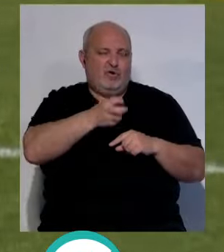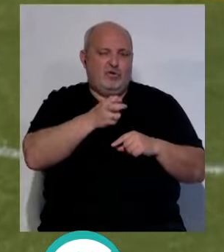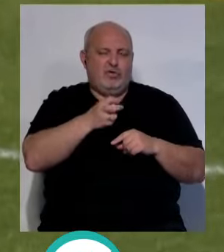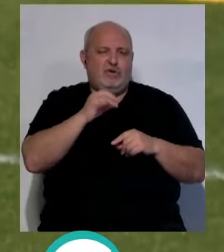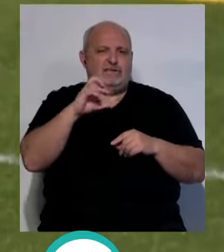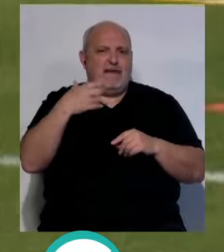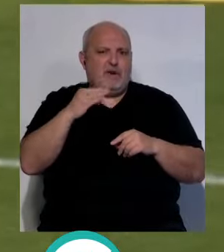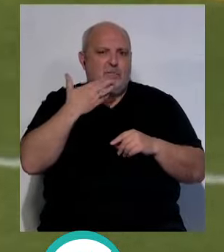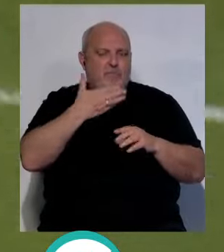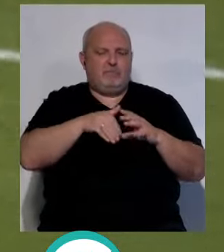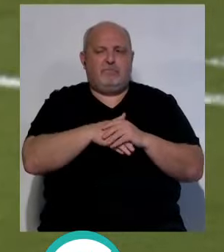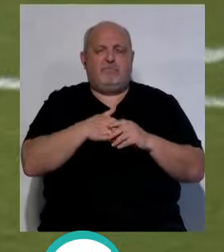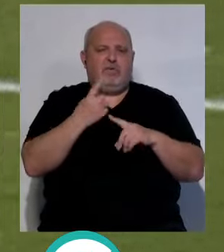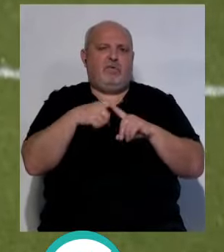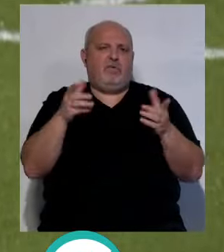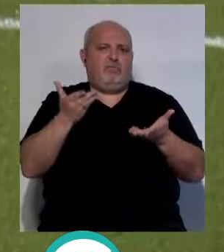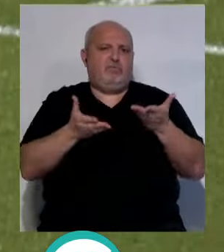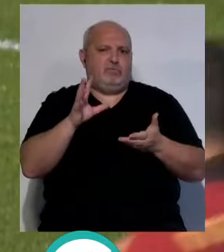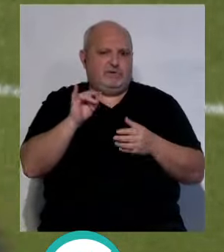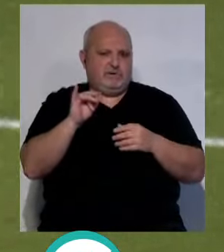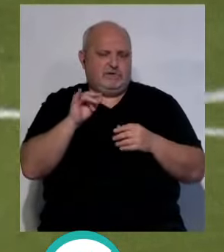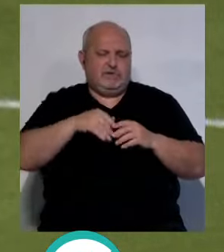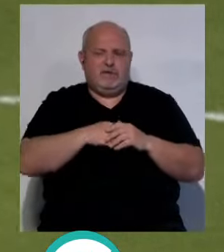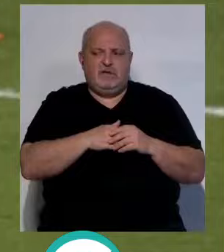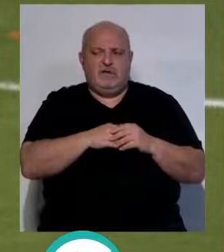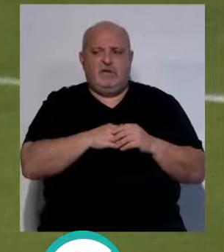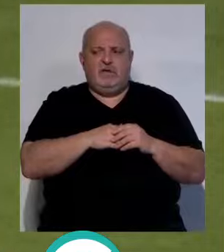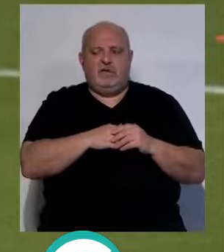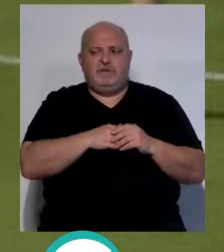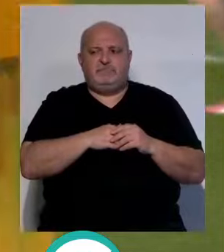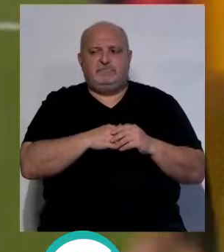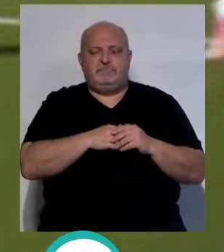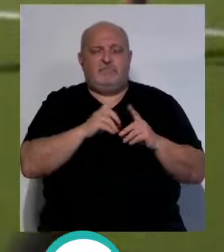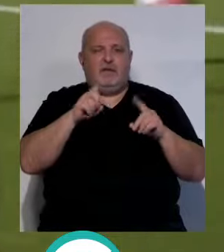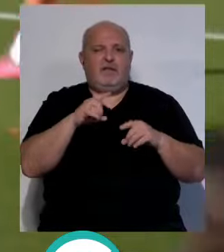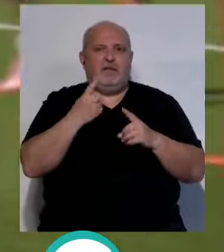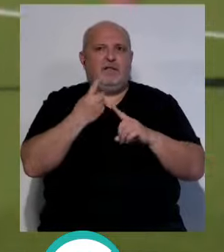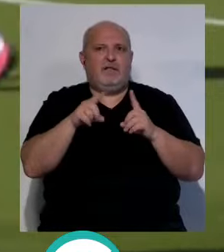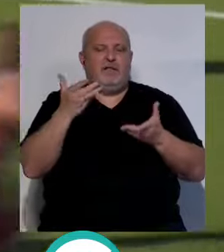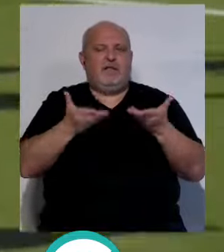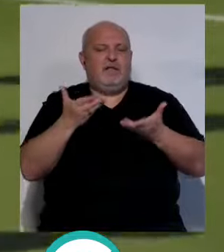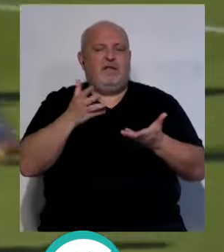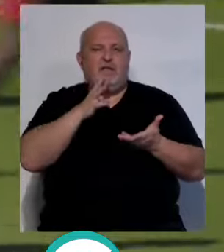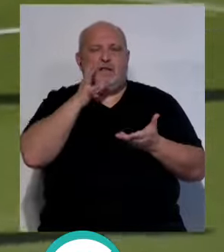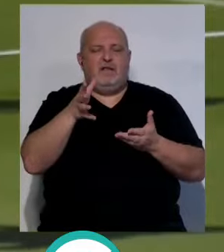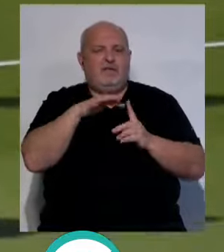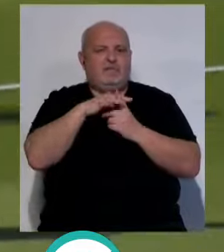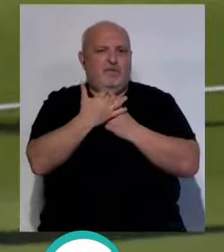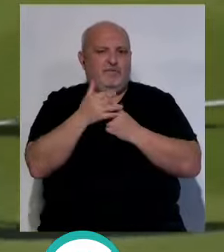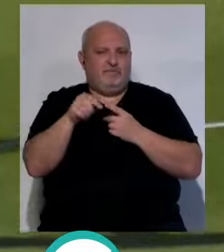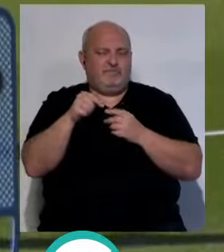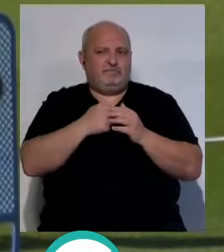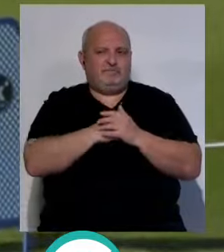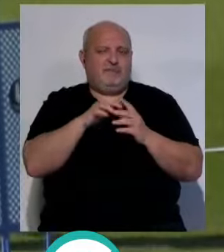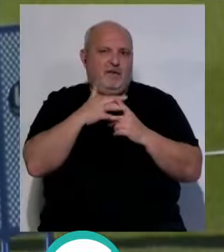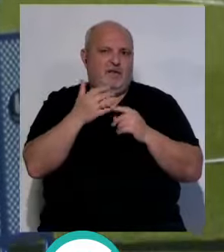distante? Sí, bueno, hay diferencias, claro, hay diferencias con el otro entrenador, pero también hay diferencias debido a la situación, a